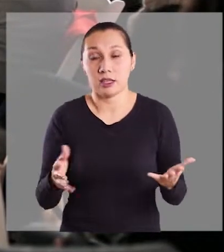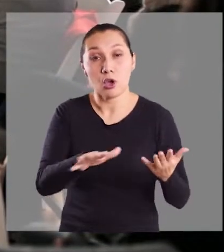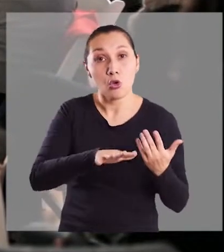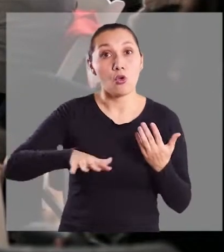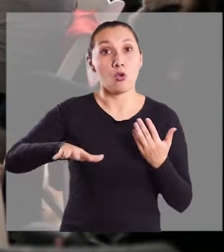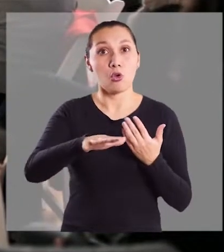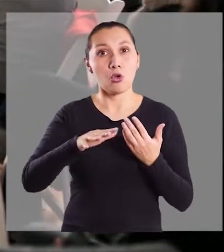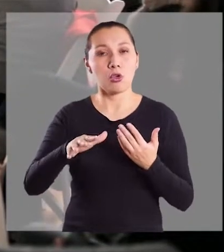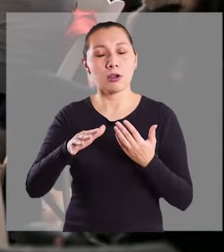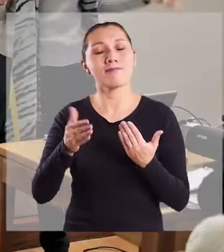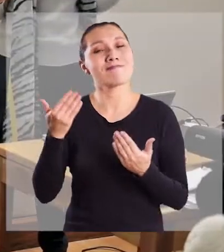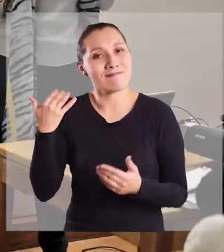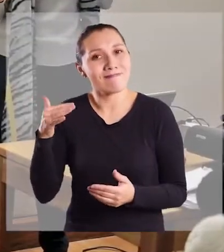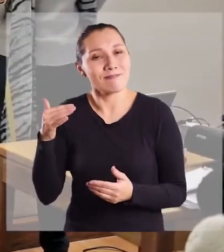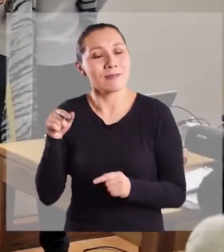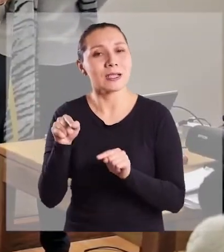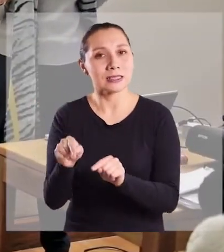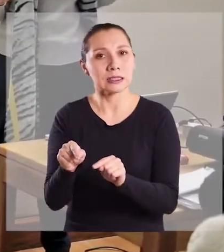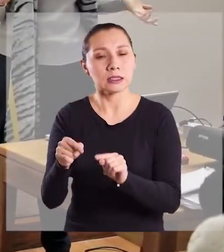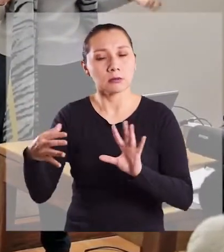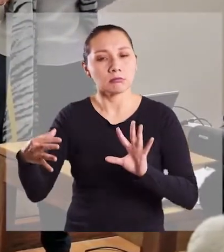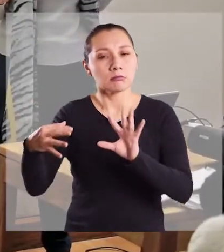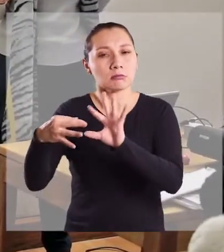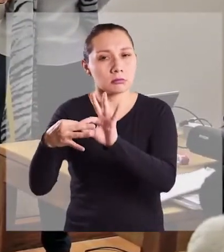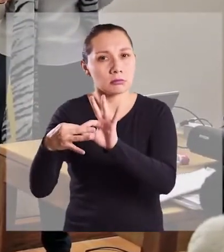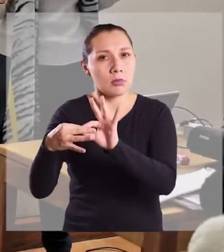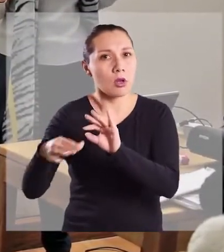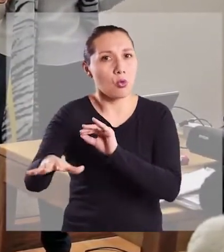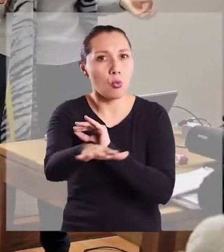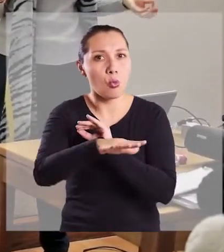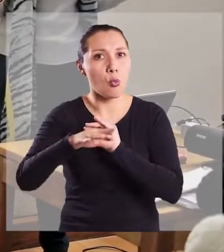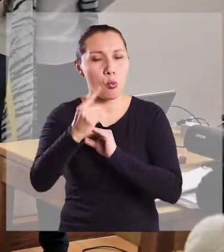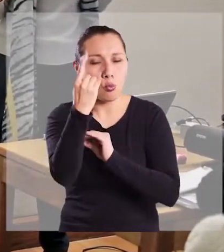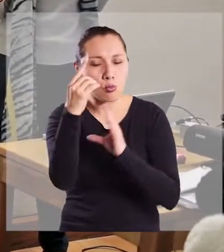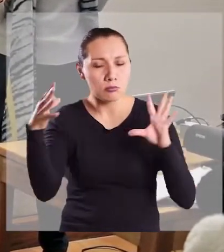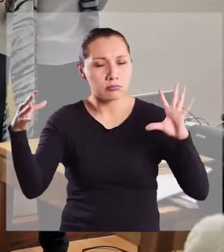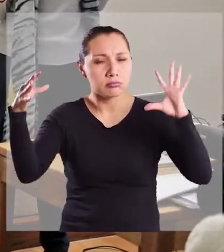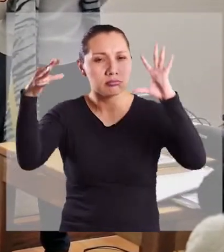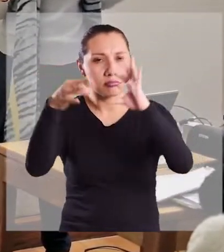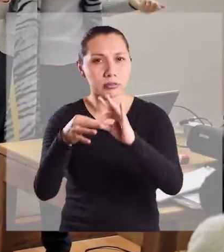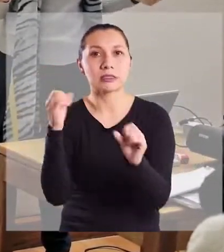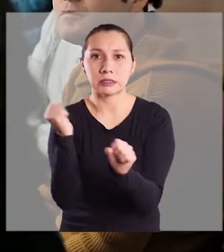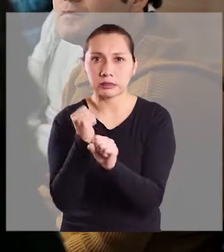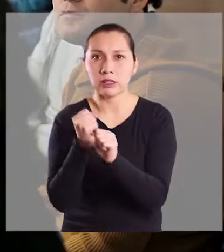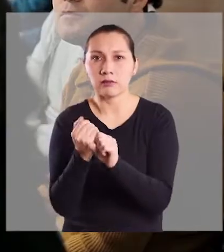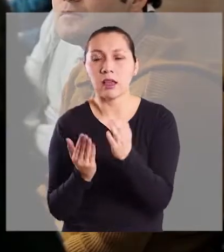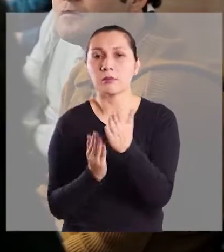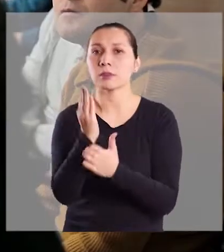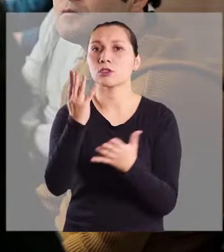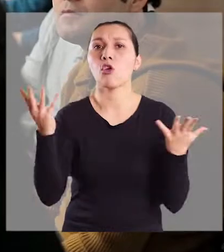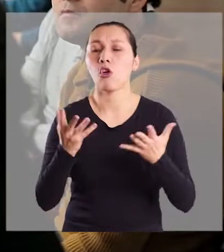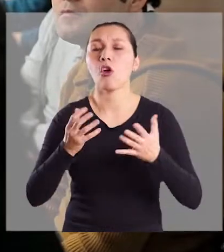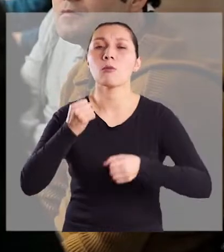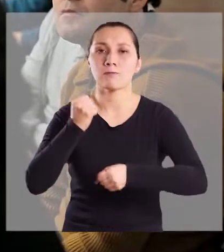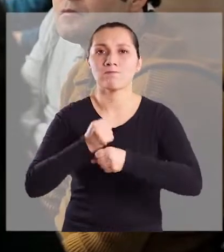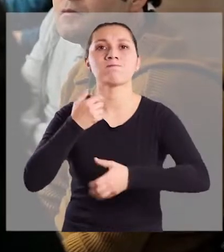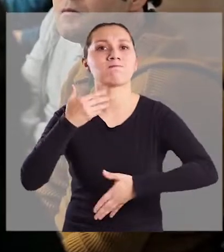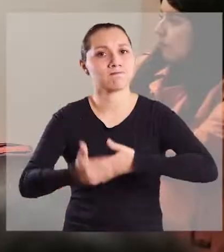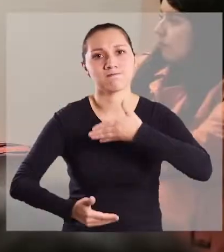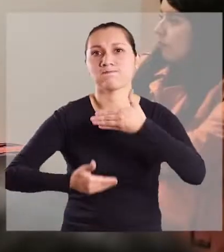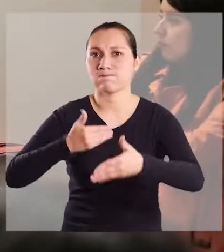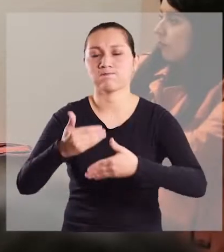tanto, era necesario establecer un mínimo común para poder trabajar y establecer un criterio de trabajo